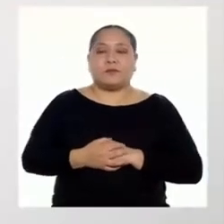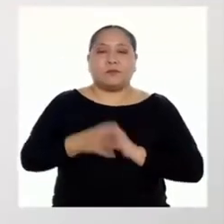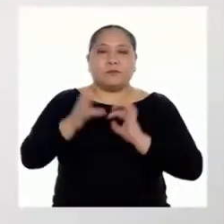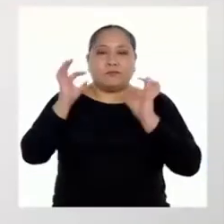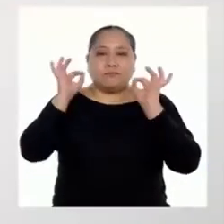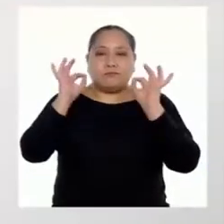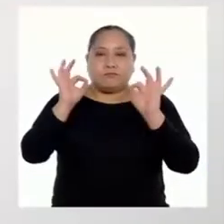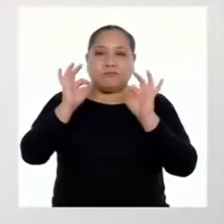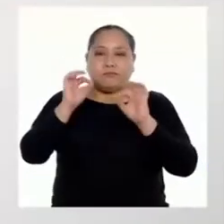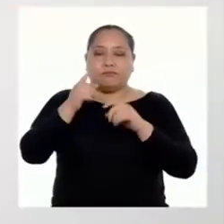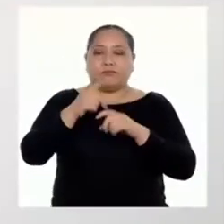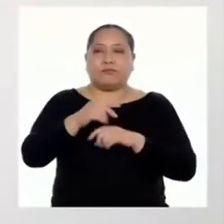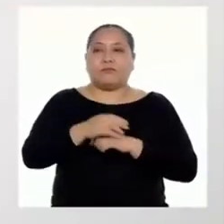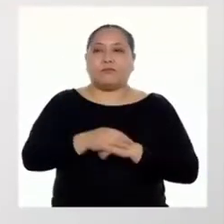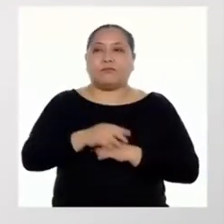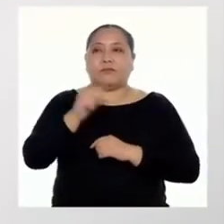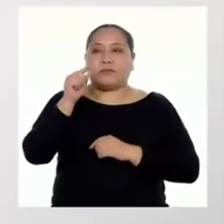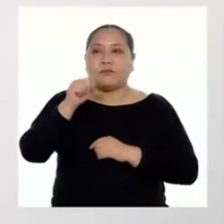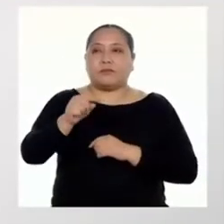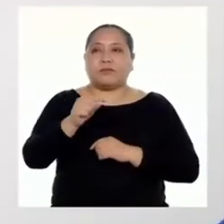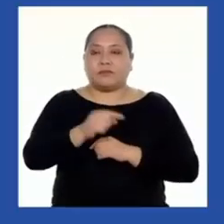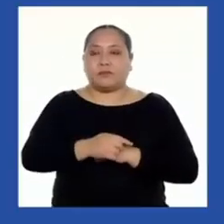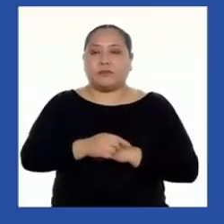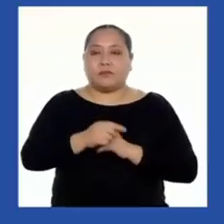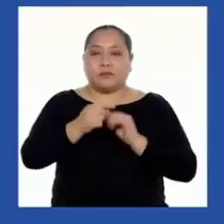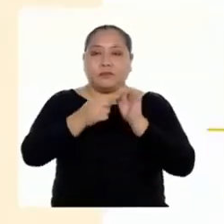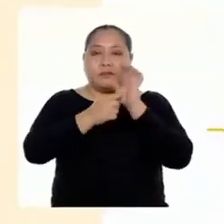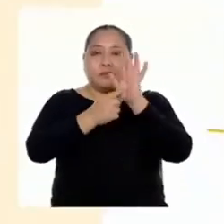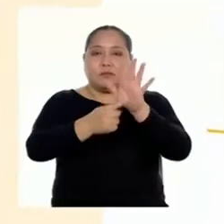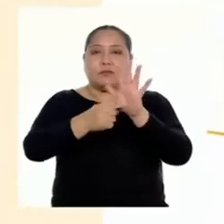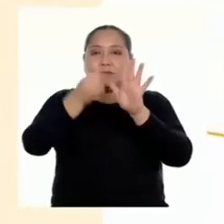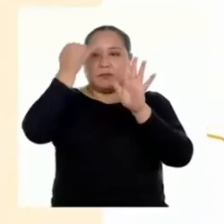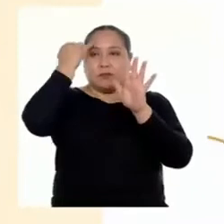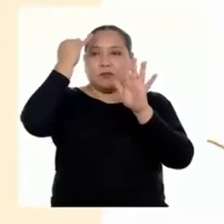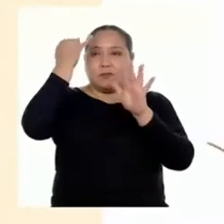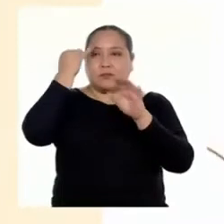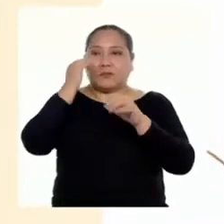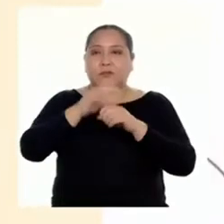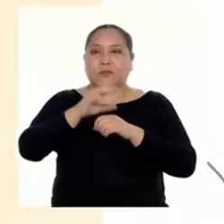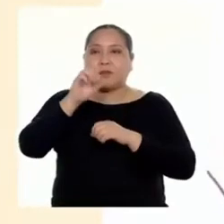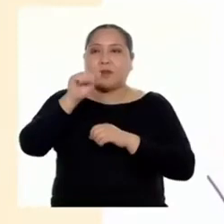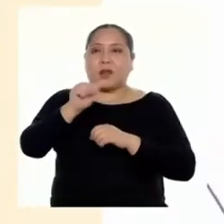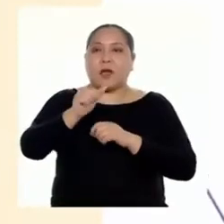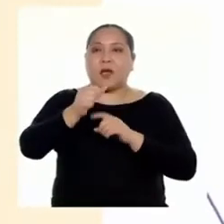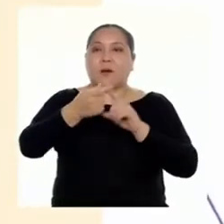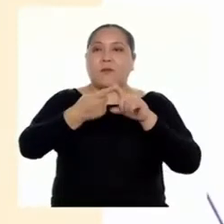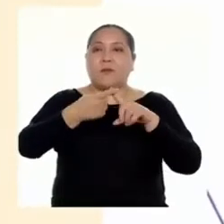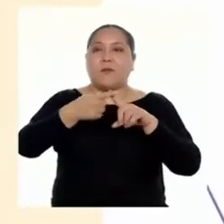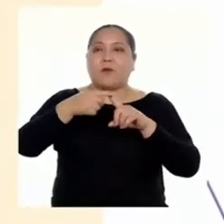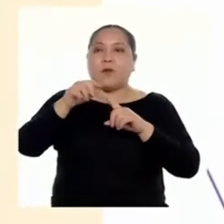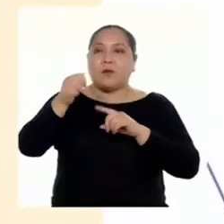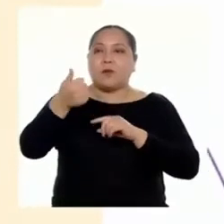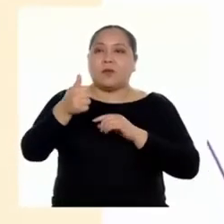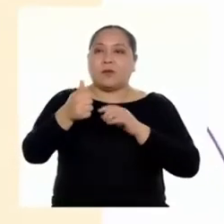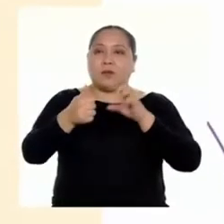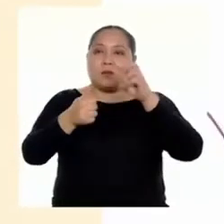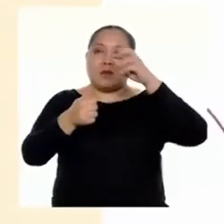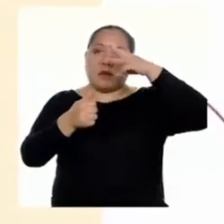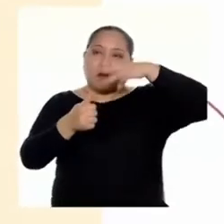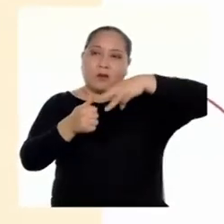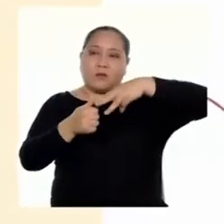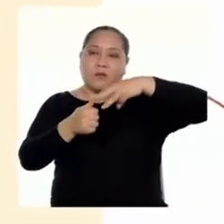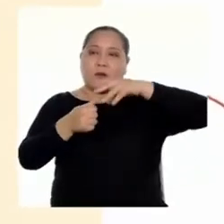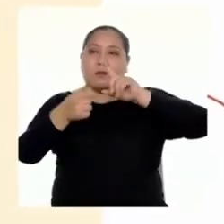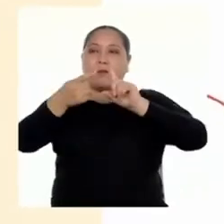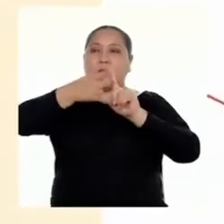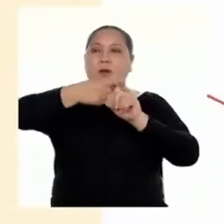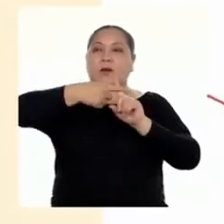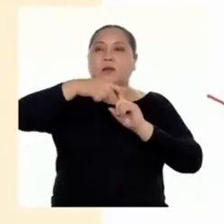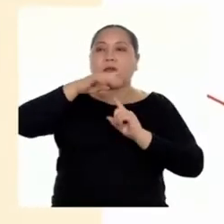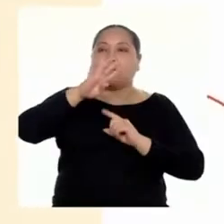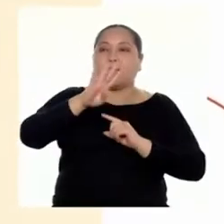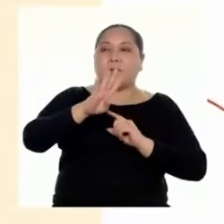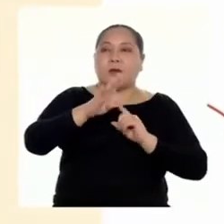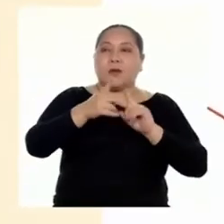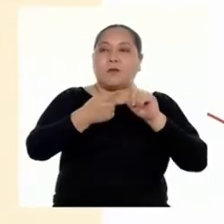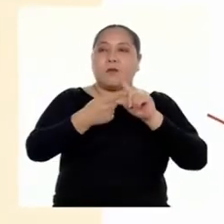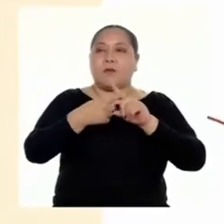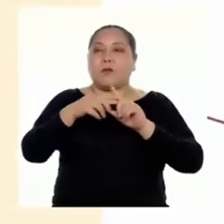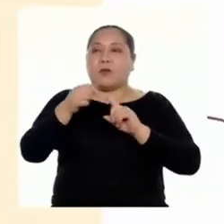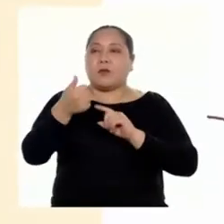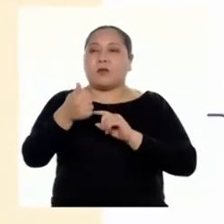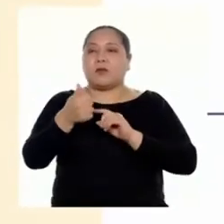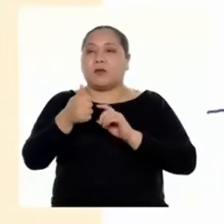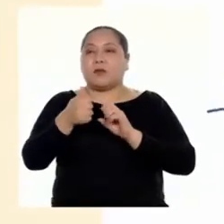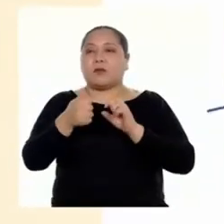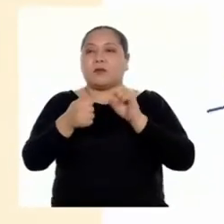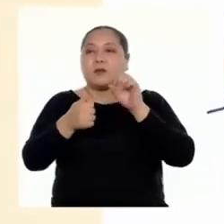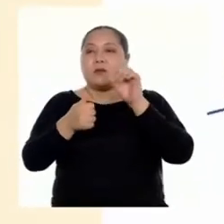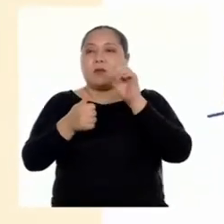Correcto, Yeremis. Y esta es su expresión general. A por 10 elevado a la m, más b por 10 elevado a la m,